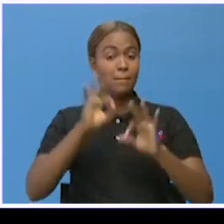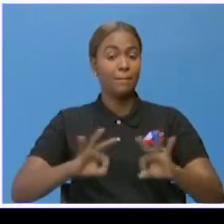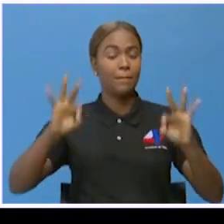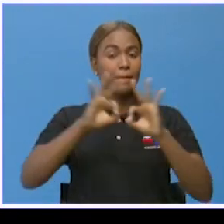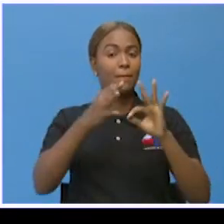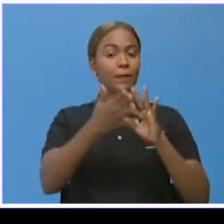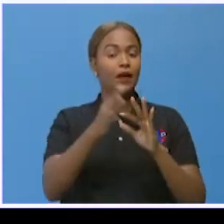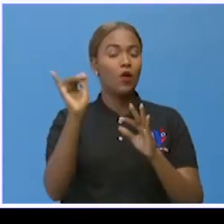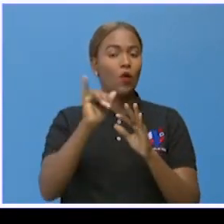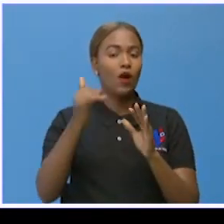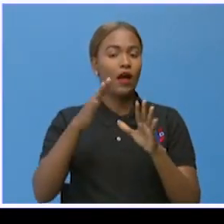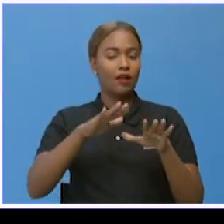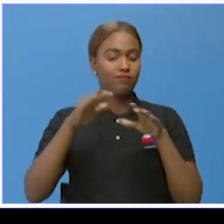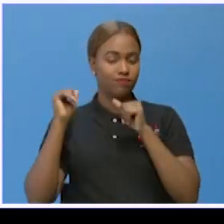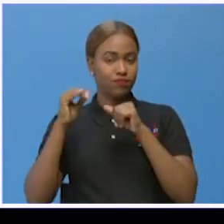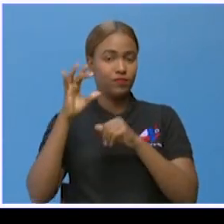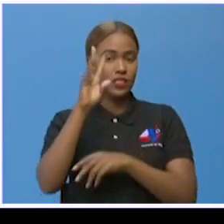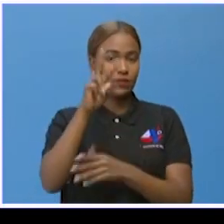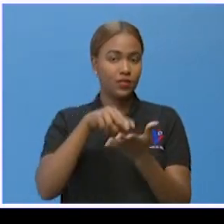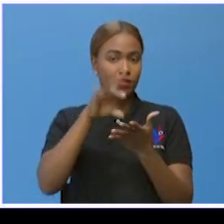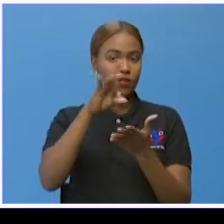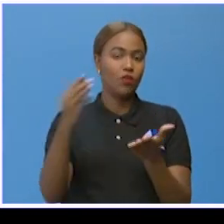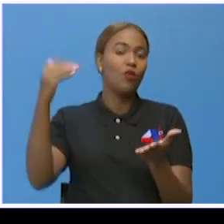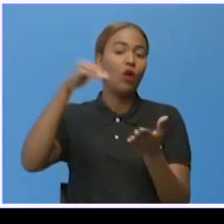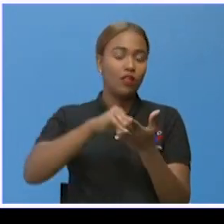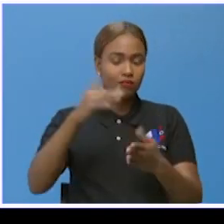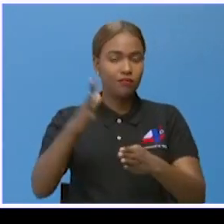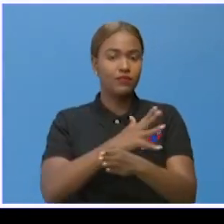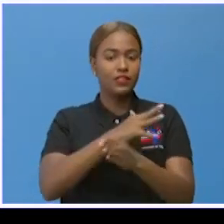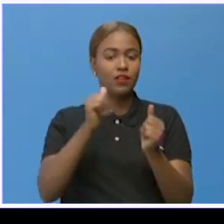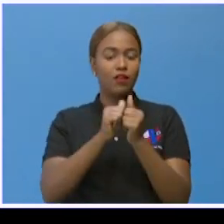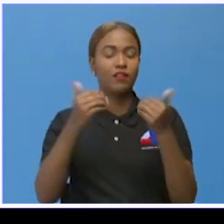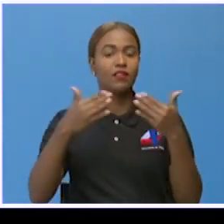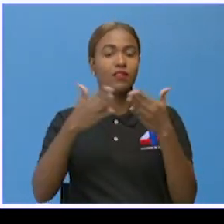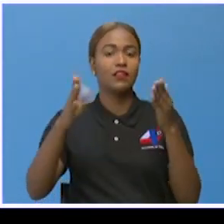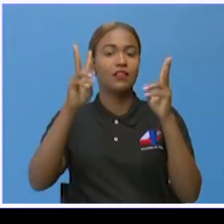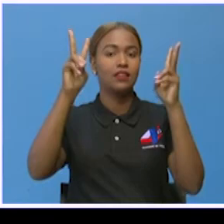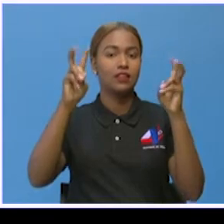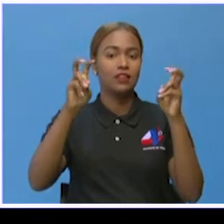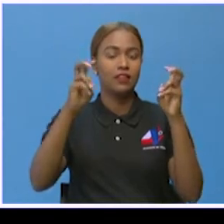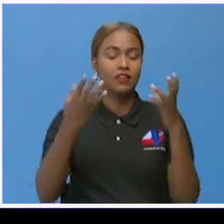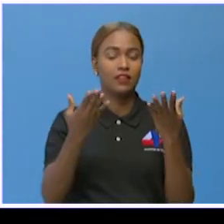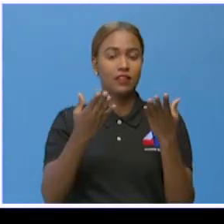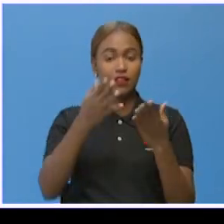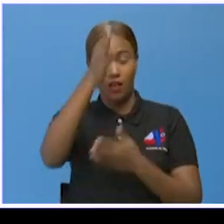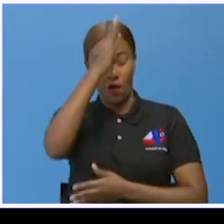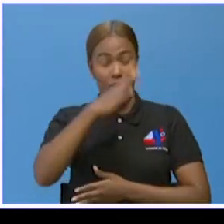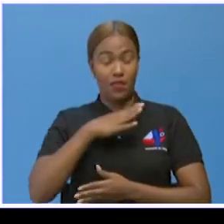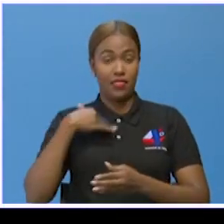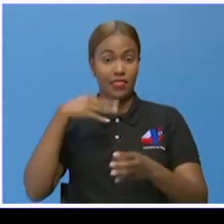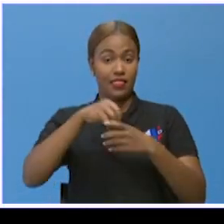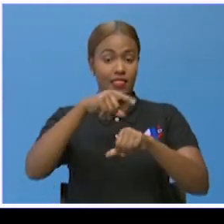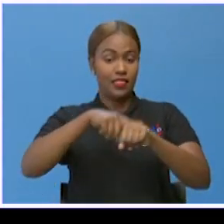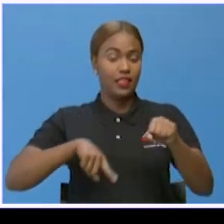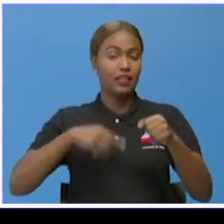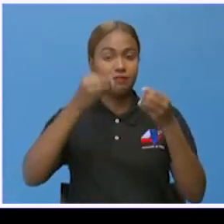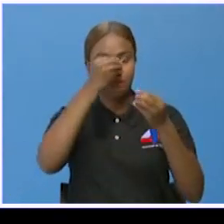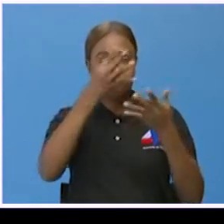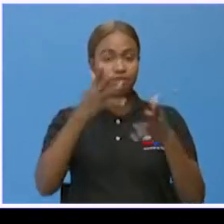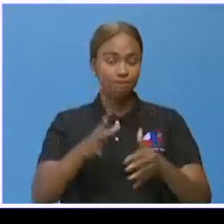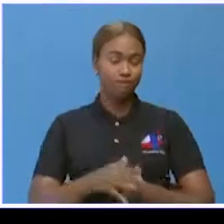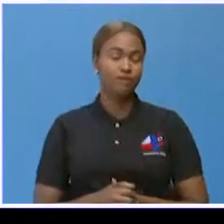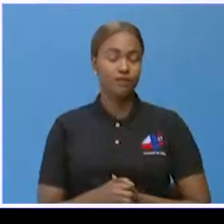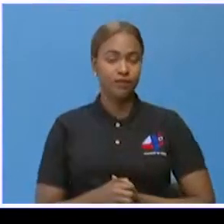reggaetón y retirado en 2008, regresó a la escena musical con el lanzamiento del tema Corre que se hace tarde, según sea comunicado.